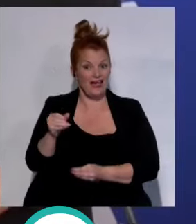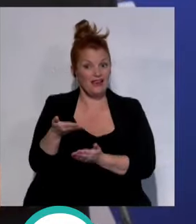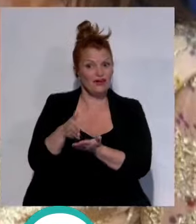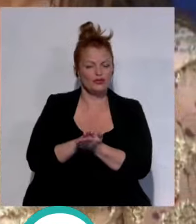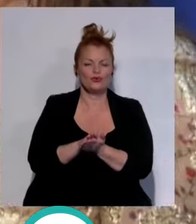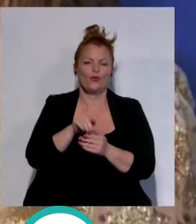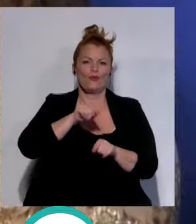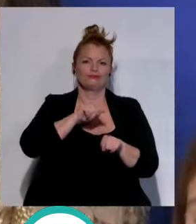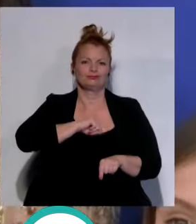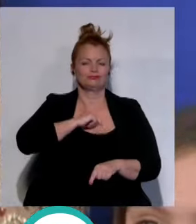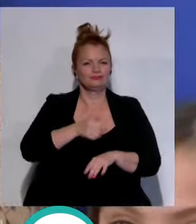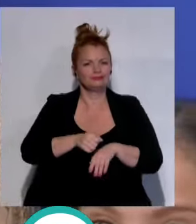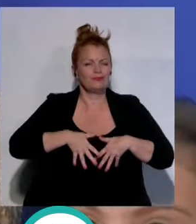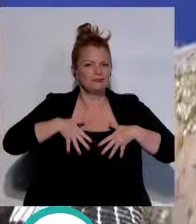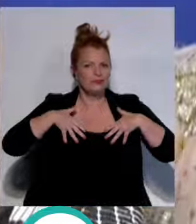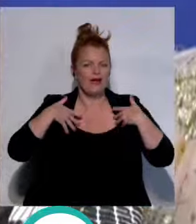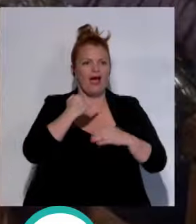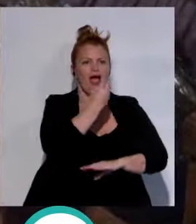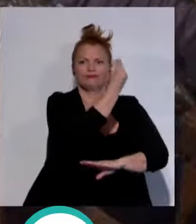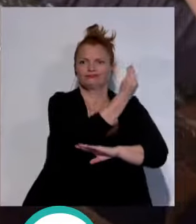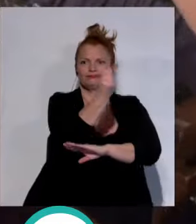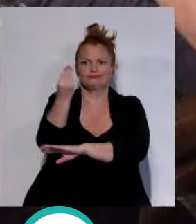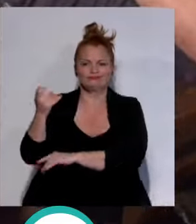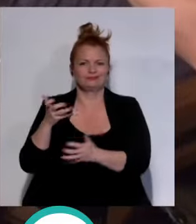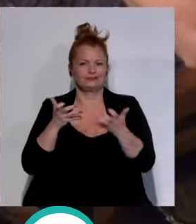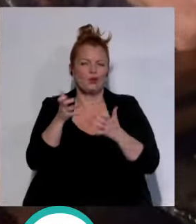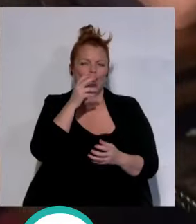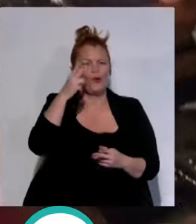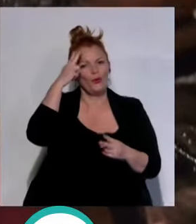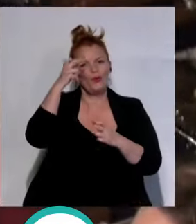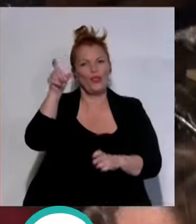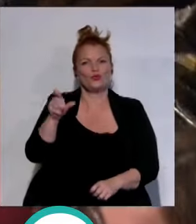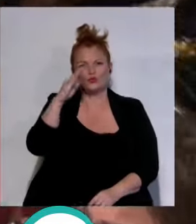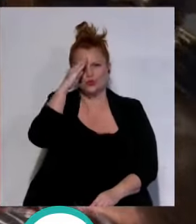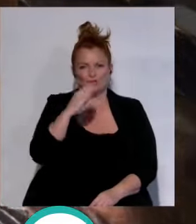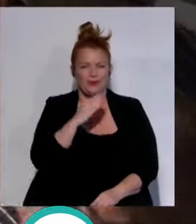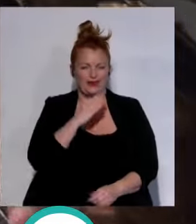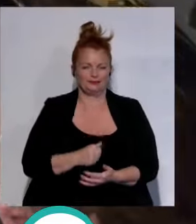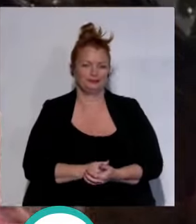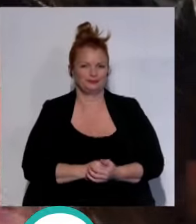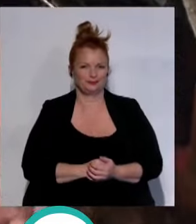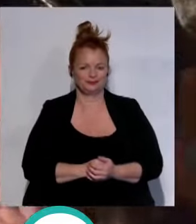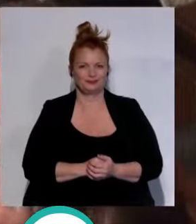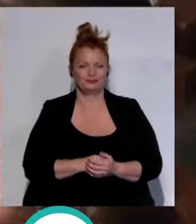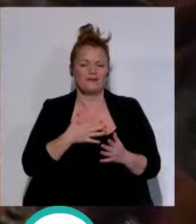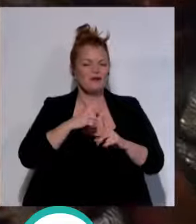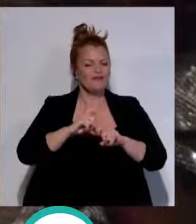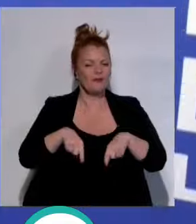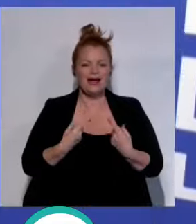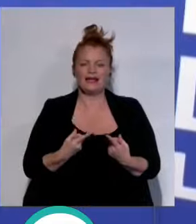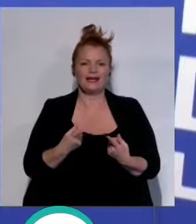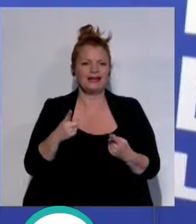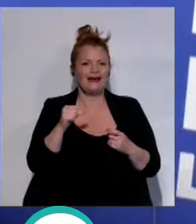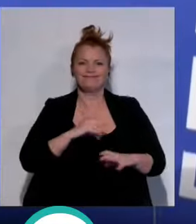mostró emocionada ante la presencia de tantos artistas en este evento en recuerdo de su padre, a pesar de sus agendas. En la familia teníamos